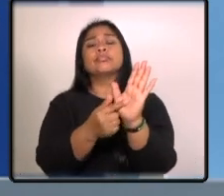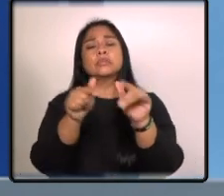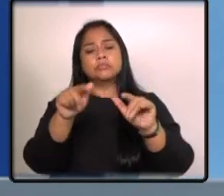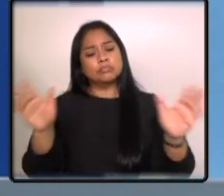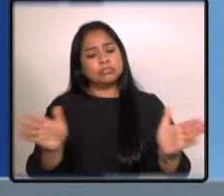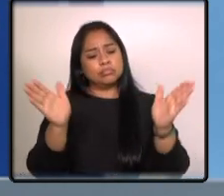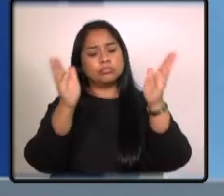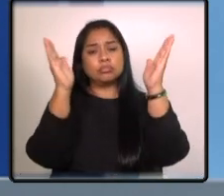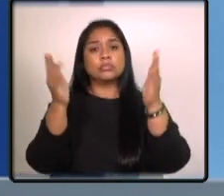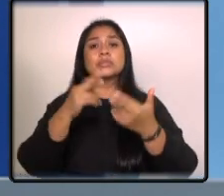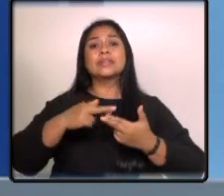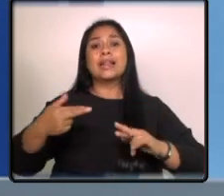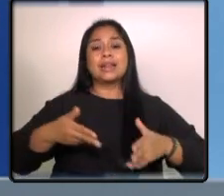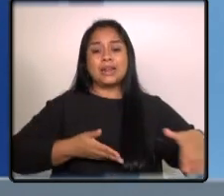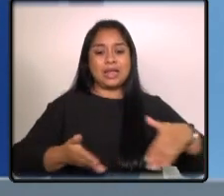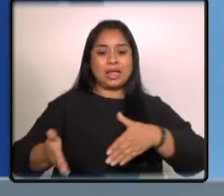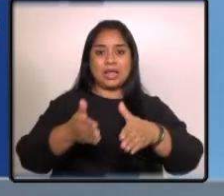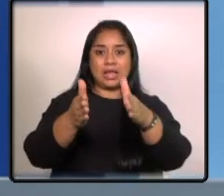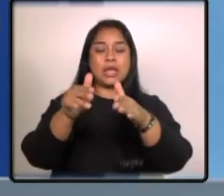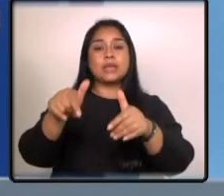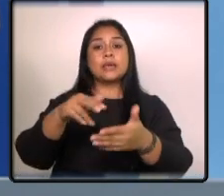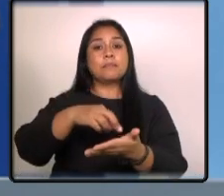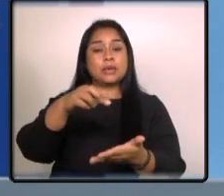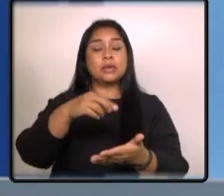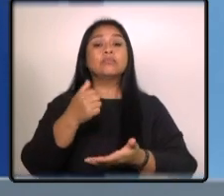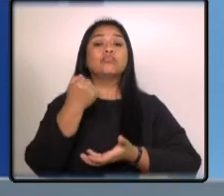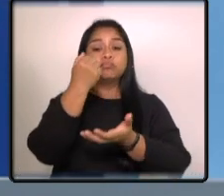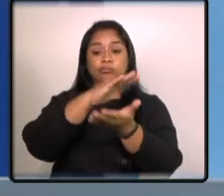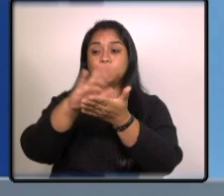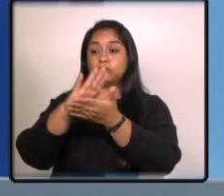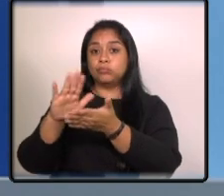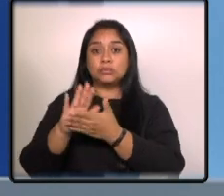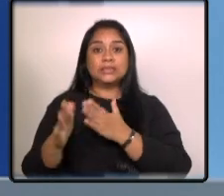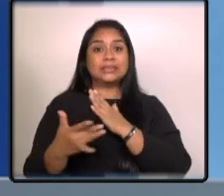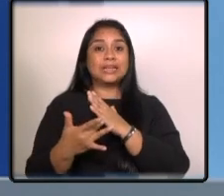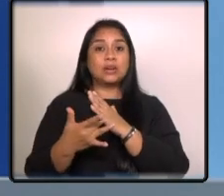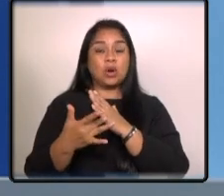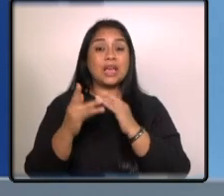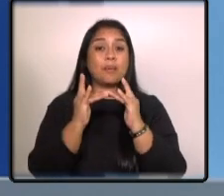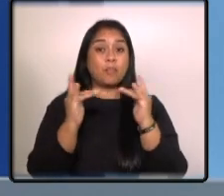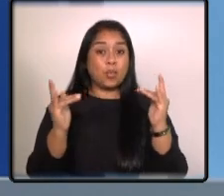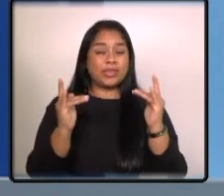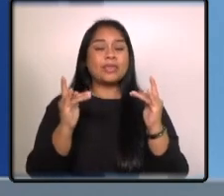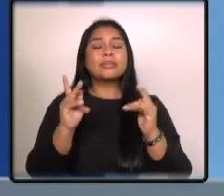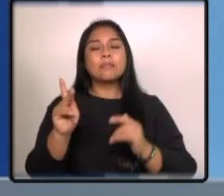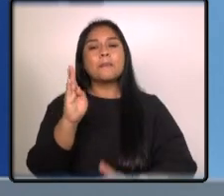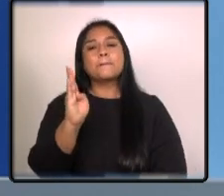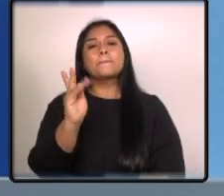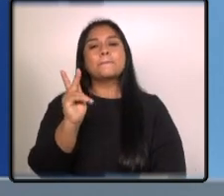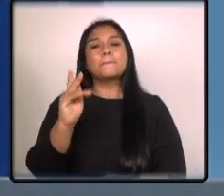recuperación de la red vial del país y se invertirá en tecnología y puentes tipo baile